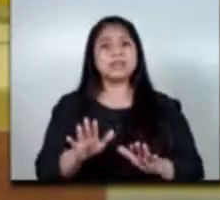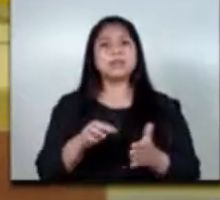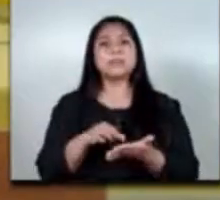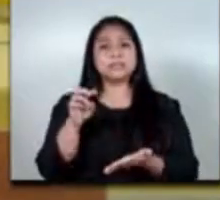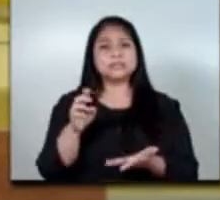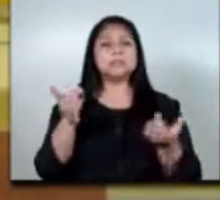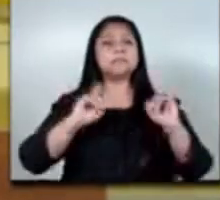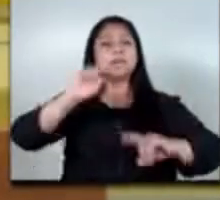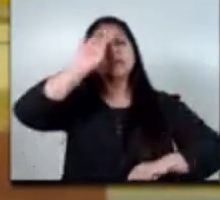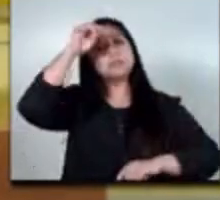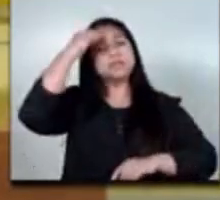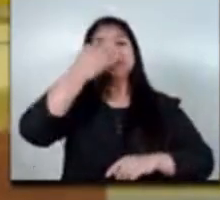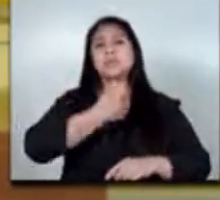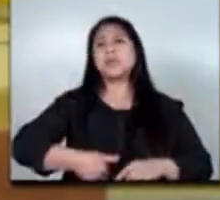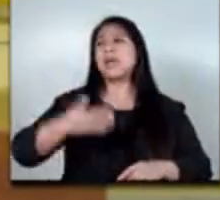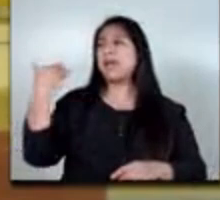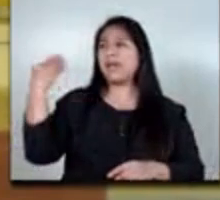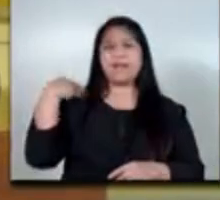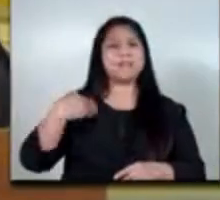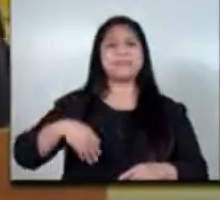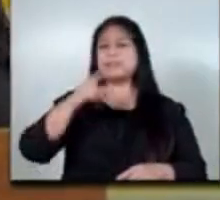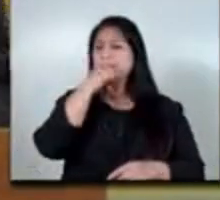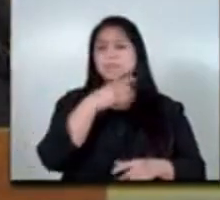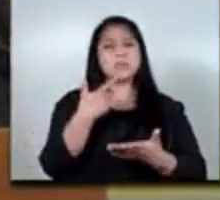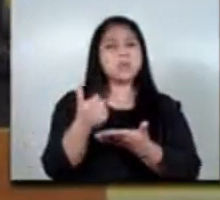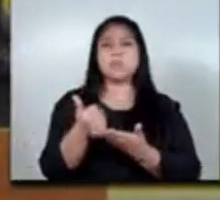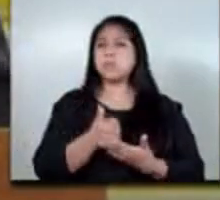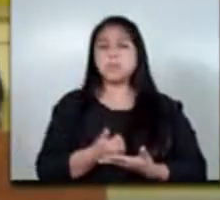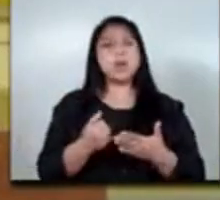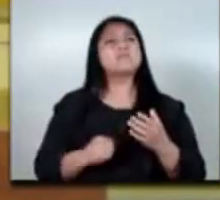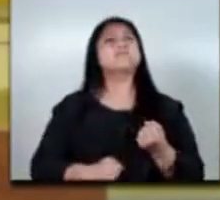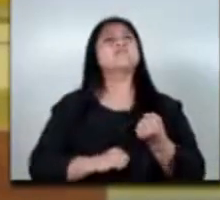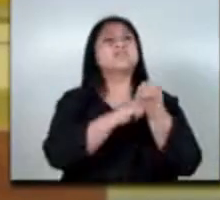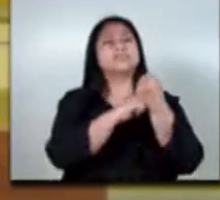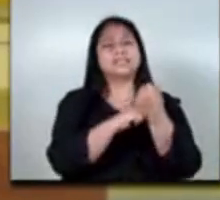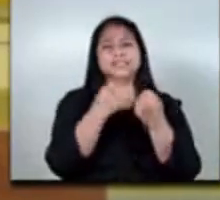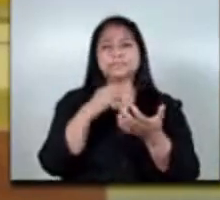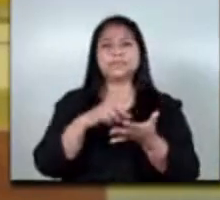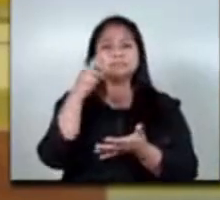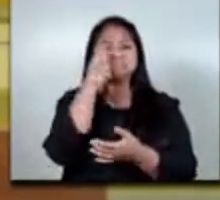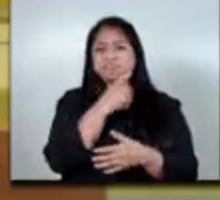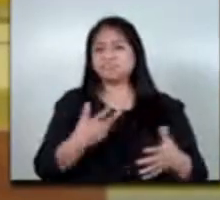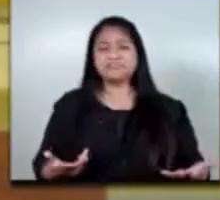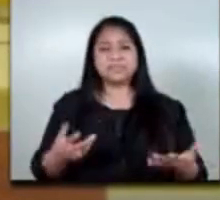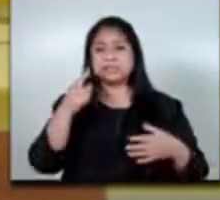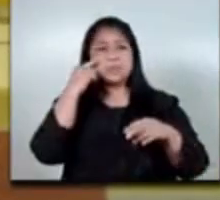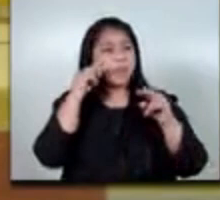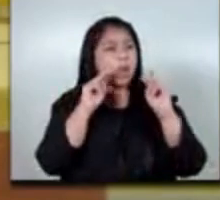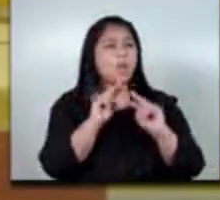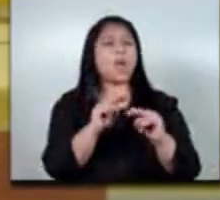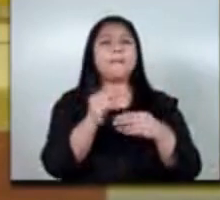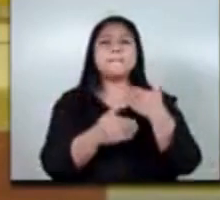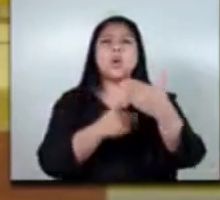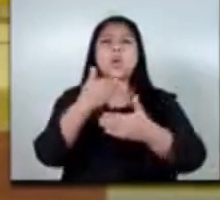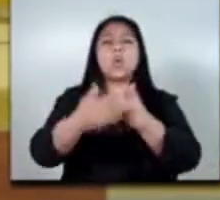políticas de gobiernos anteriores no han permitido el crecimiento sostenido del país y mucho menos han velado por ese programa